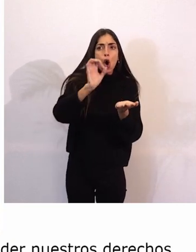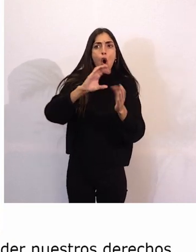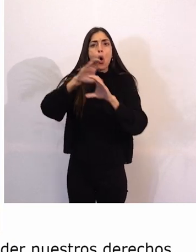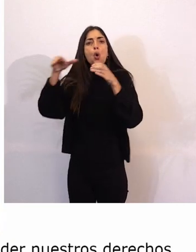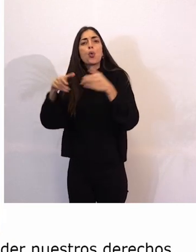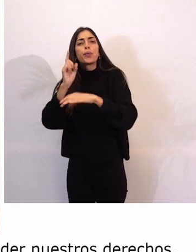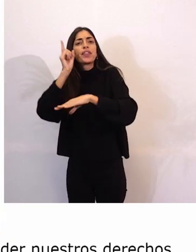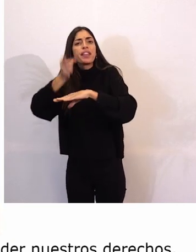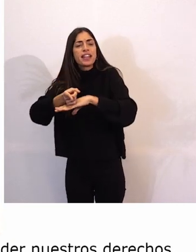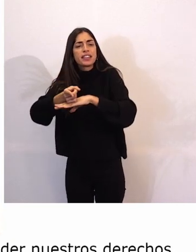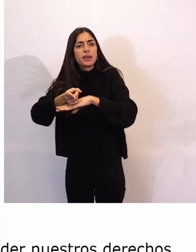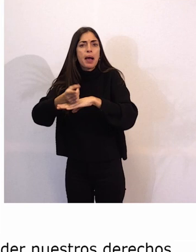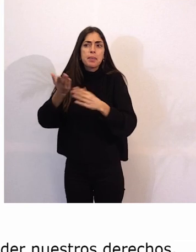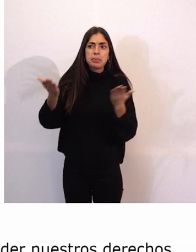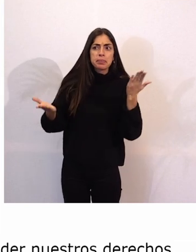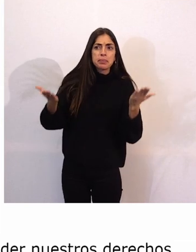Directiva?